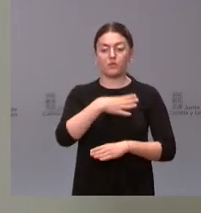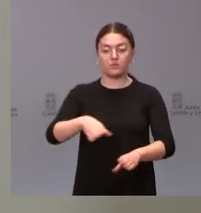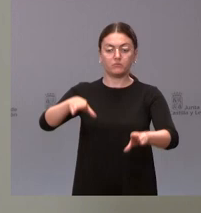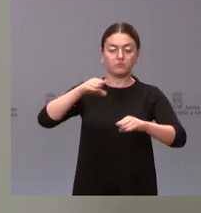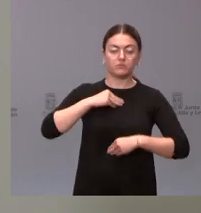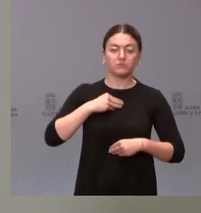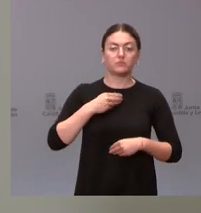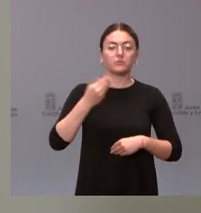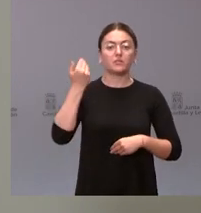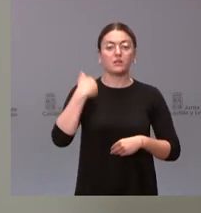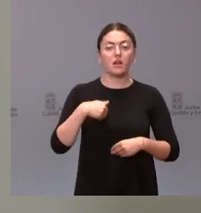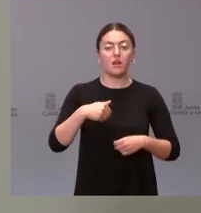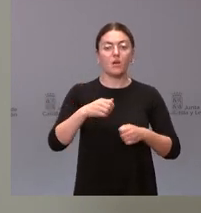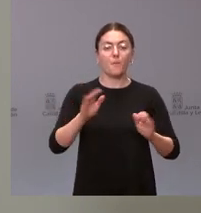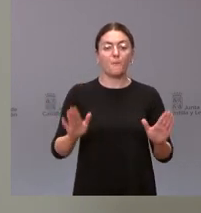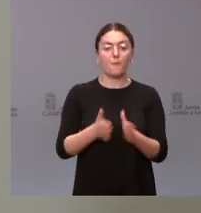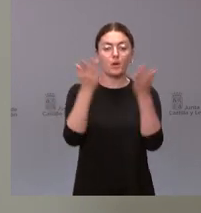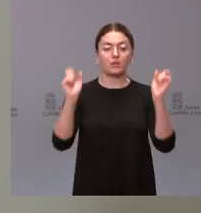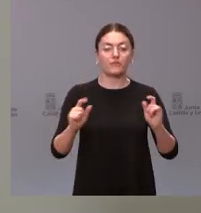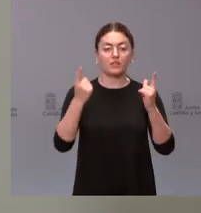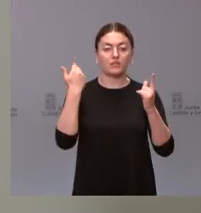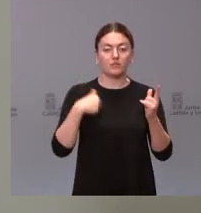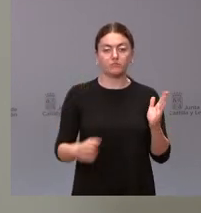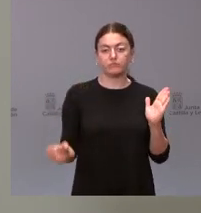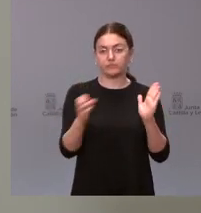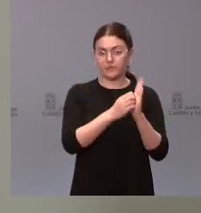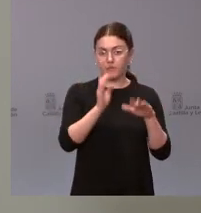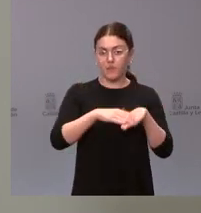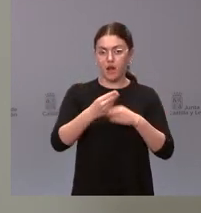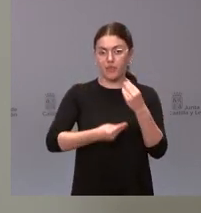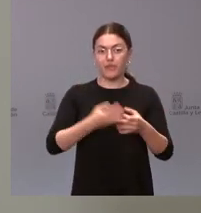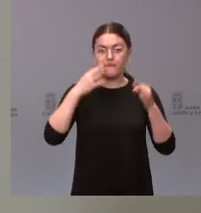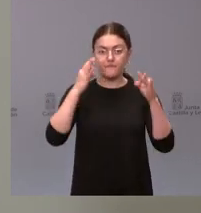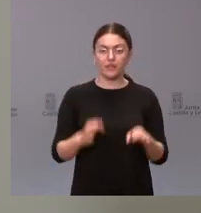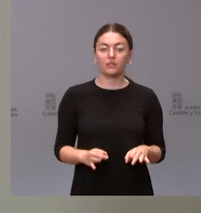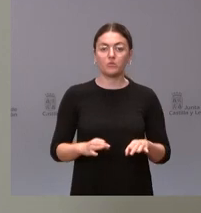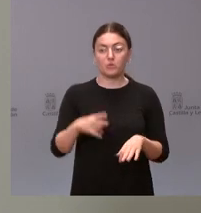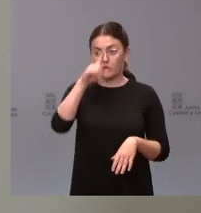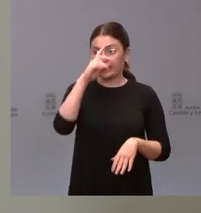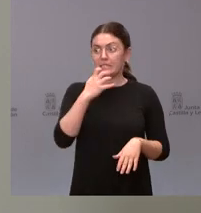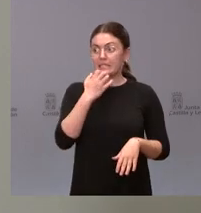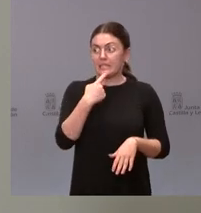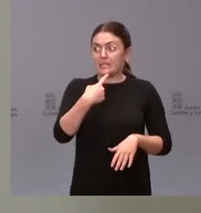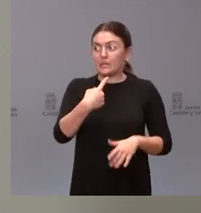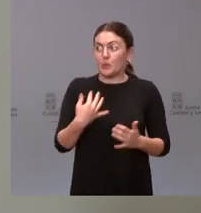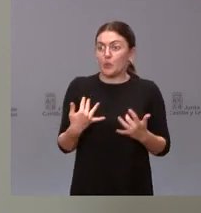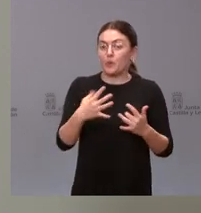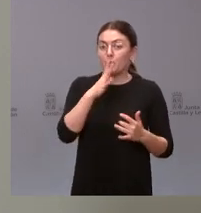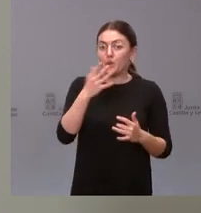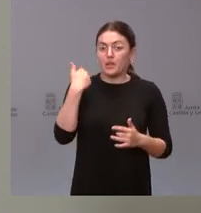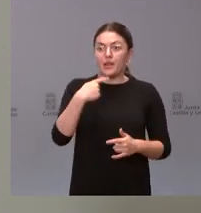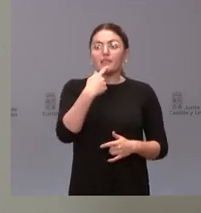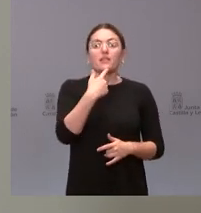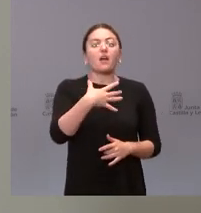en el boletín para que sea efectivo no sé si con eso me precipito porque si nos ha comunicado que era esa su intención